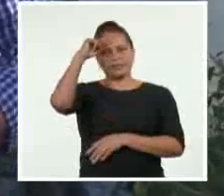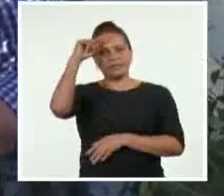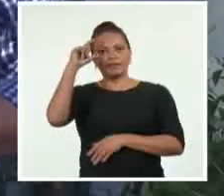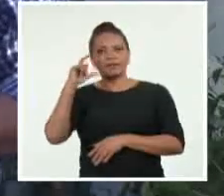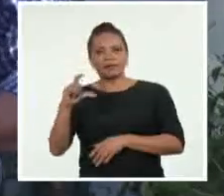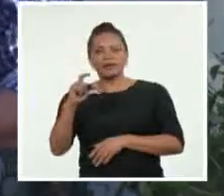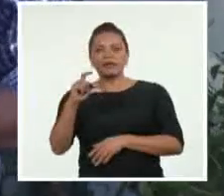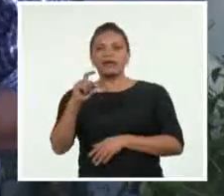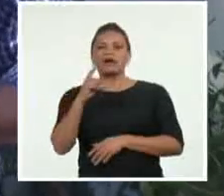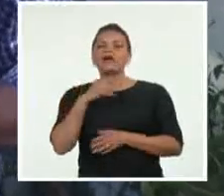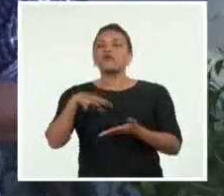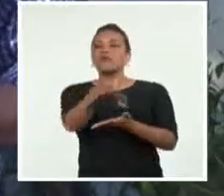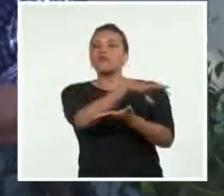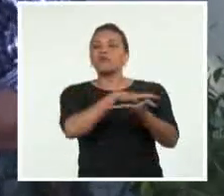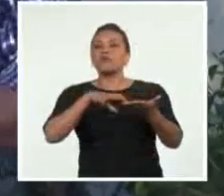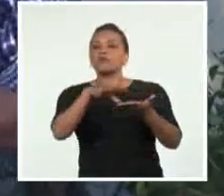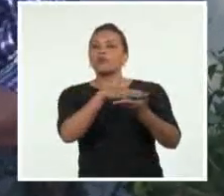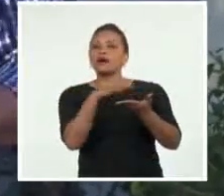obrero